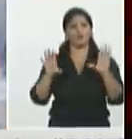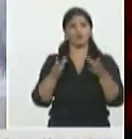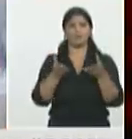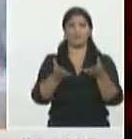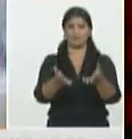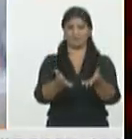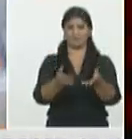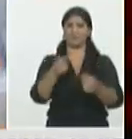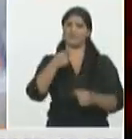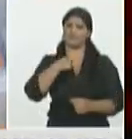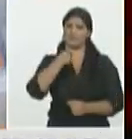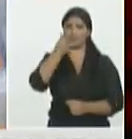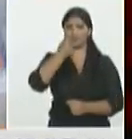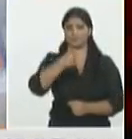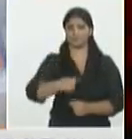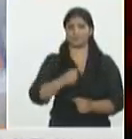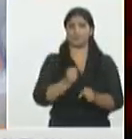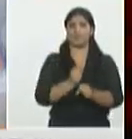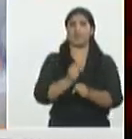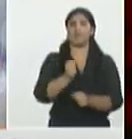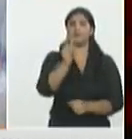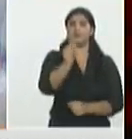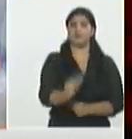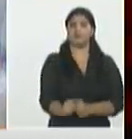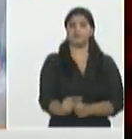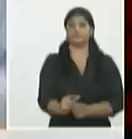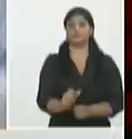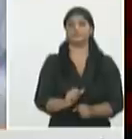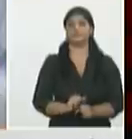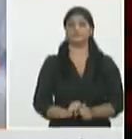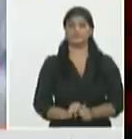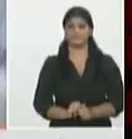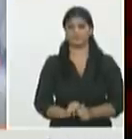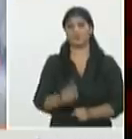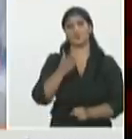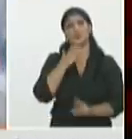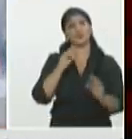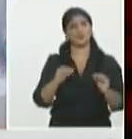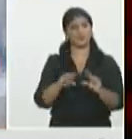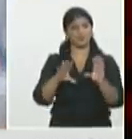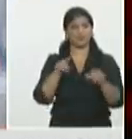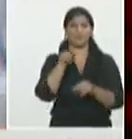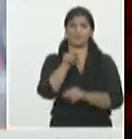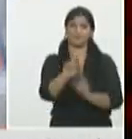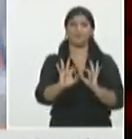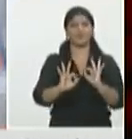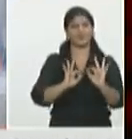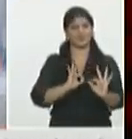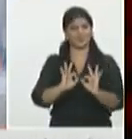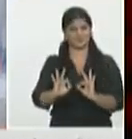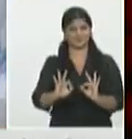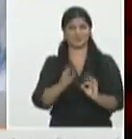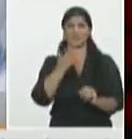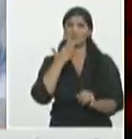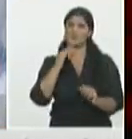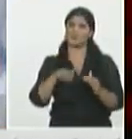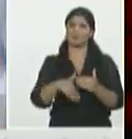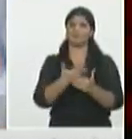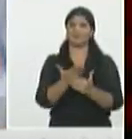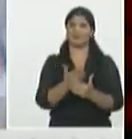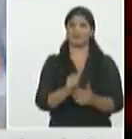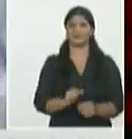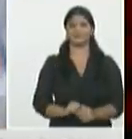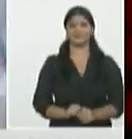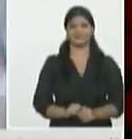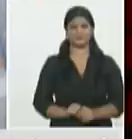soy Gianni López Brito y en nombre del colectivo de trabajo que me acompaña le deseo una feliz jornada hasta un